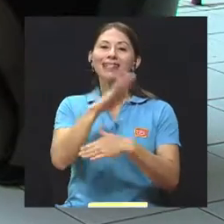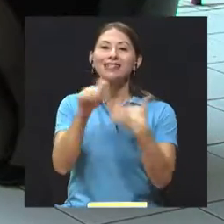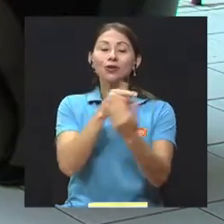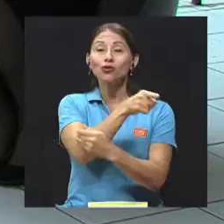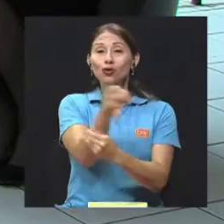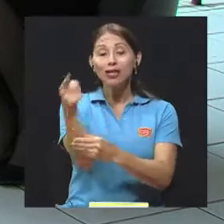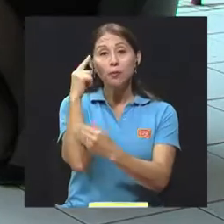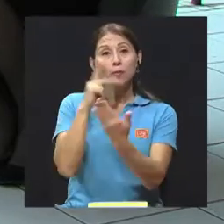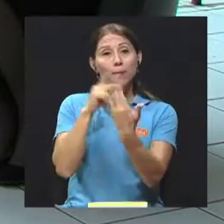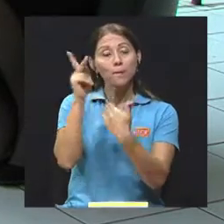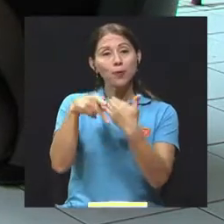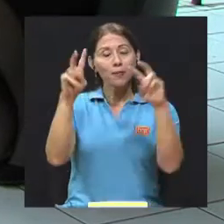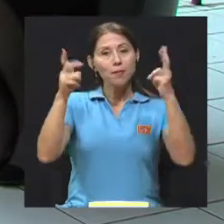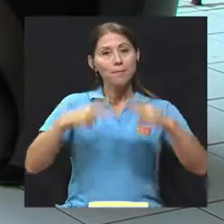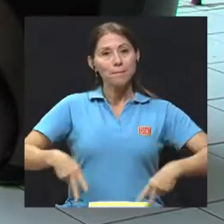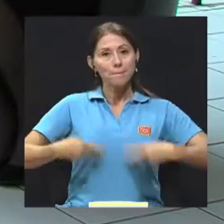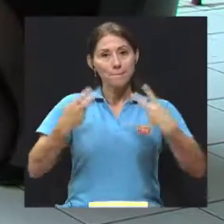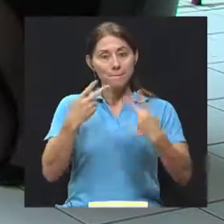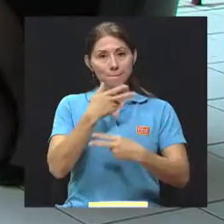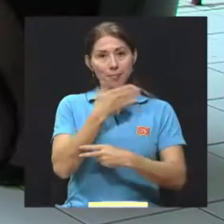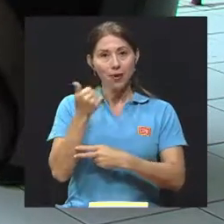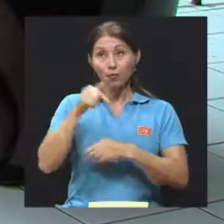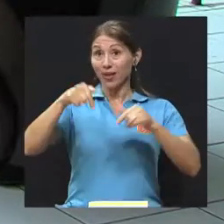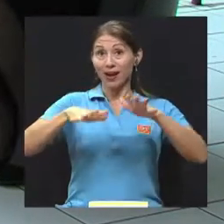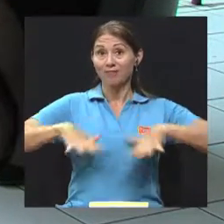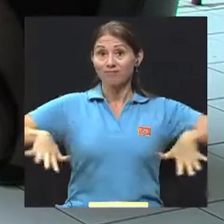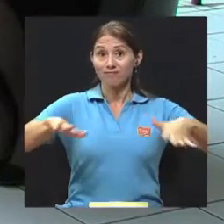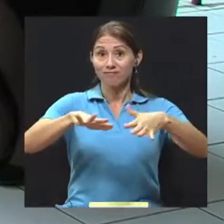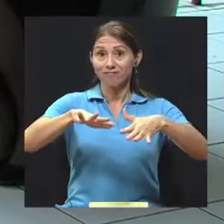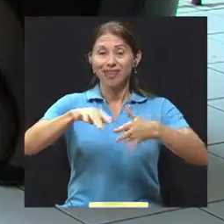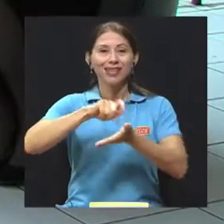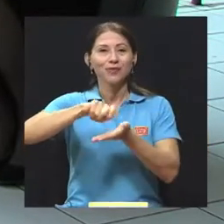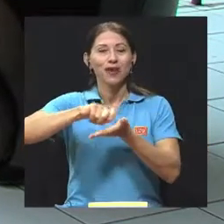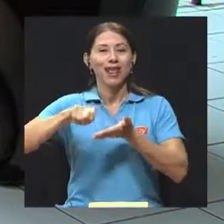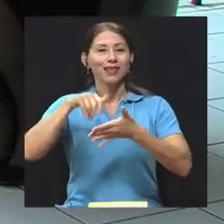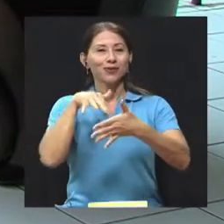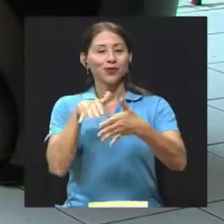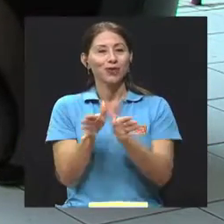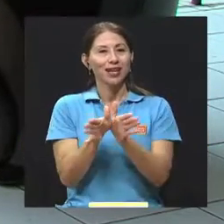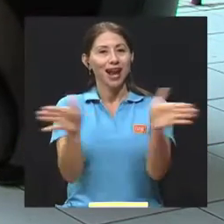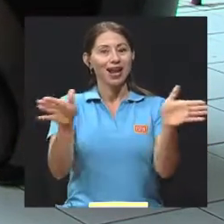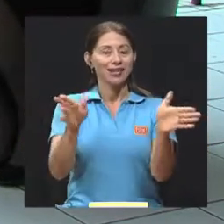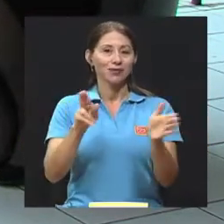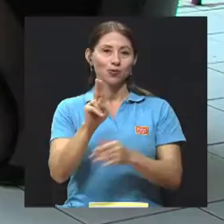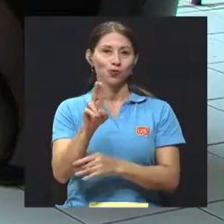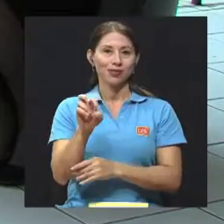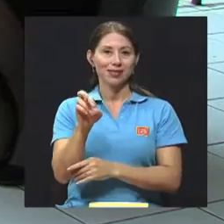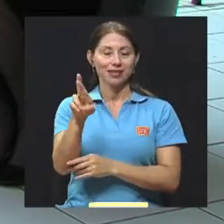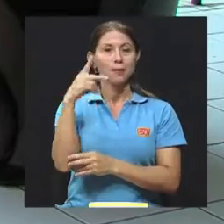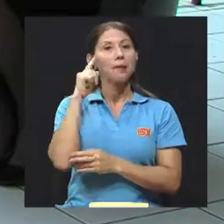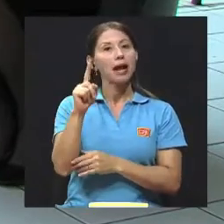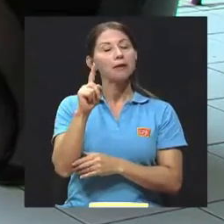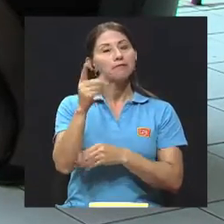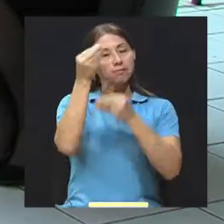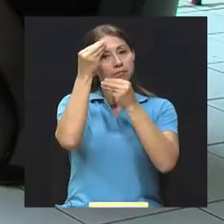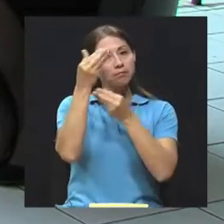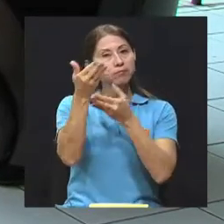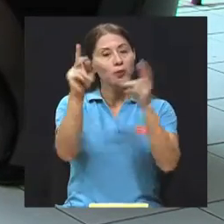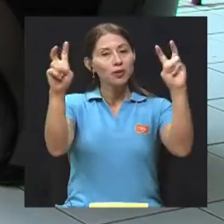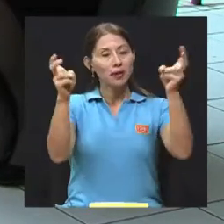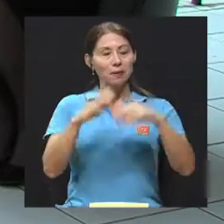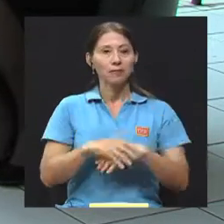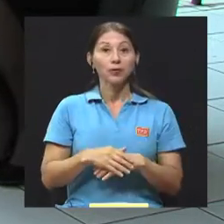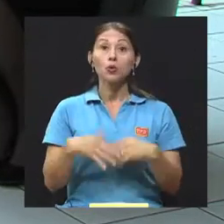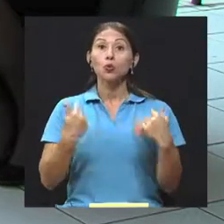Vivir Mejor. El día de hoy desde acá, María del Mar, desde la Escuela de Estudios Generales, para compartir un tema más. Claro que sí, y un tema,